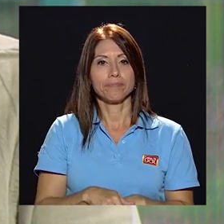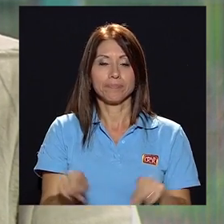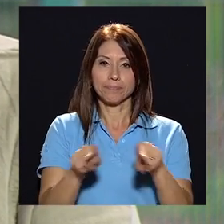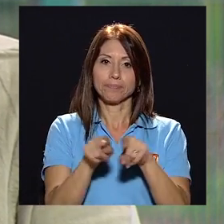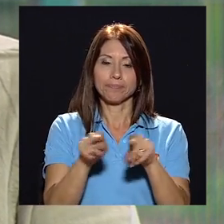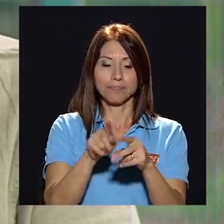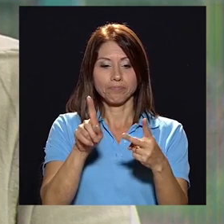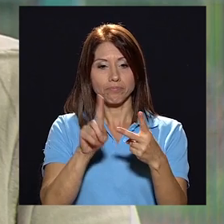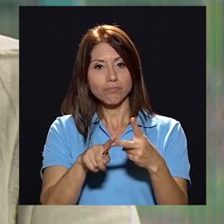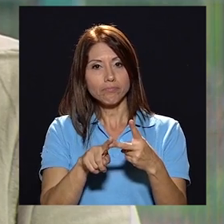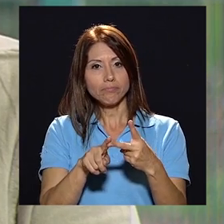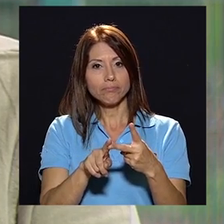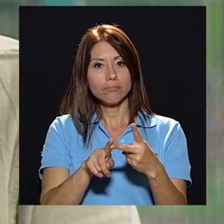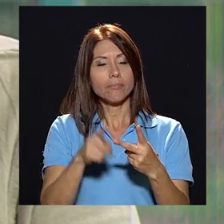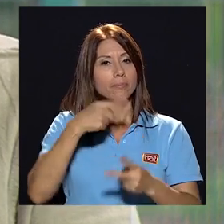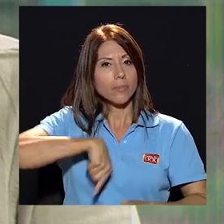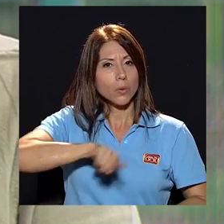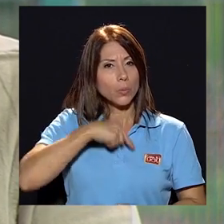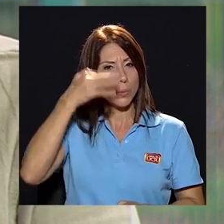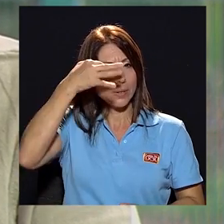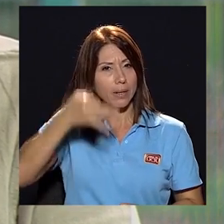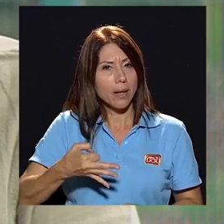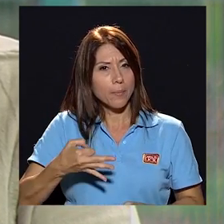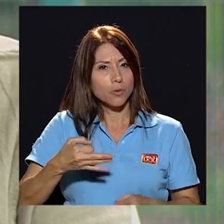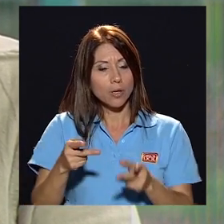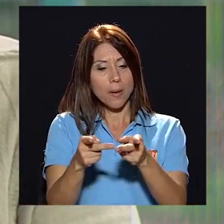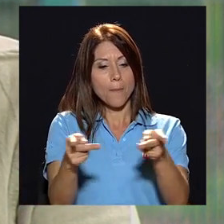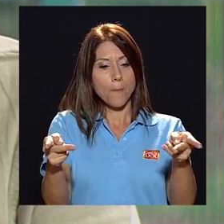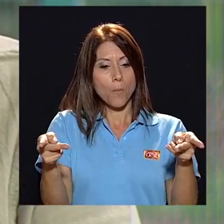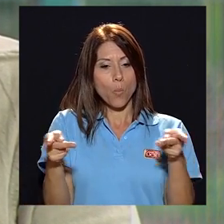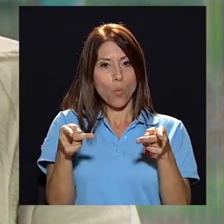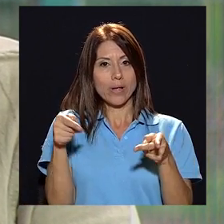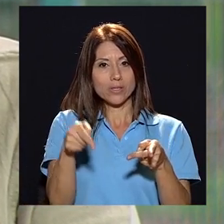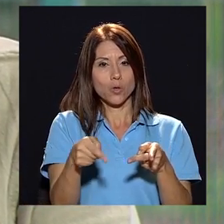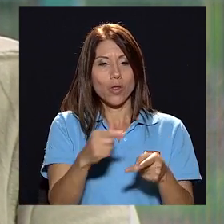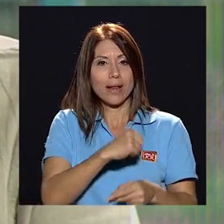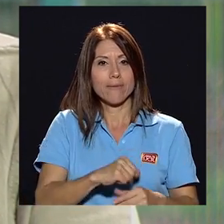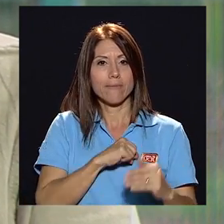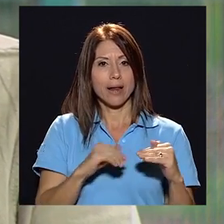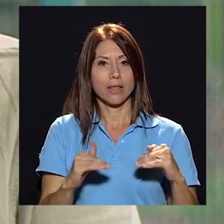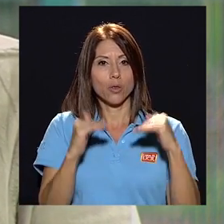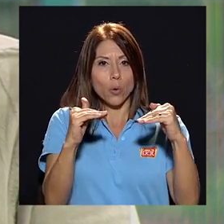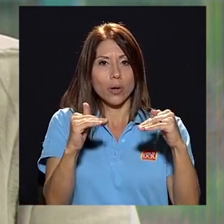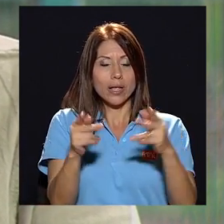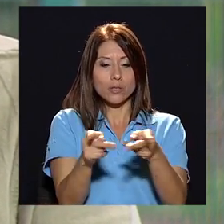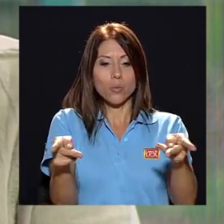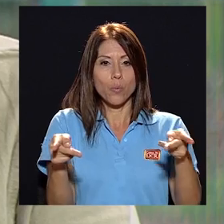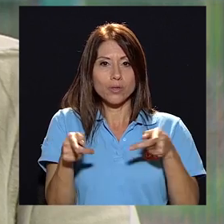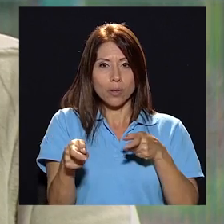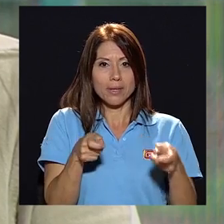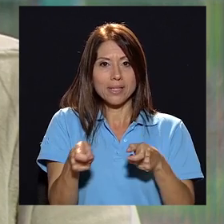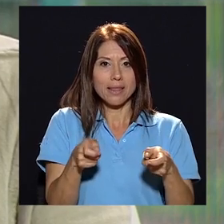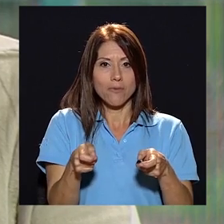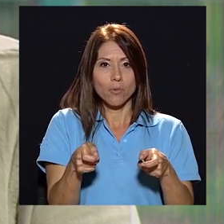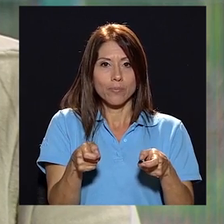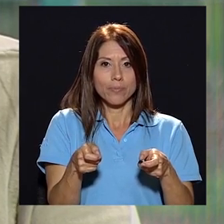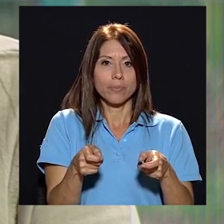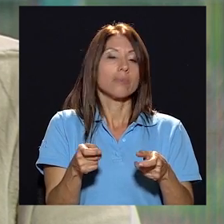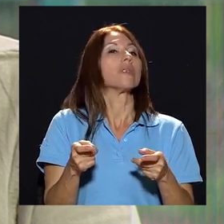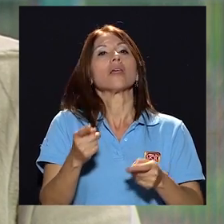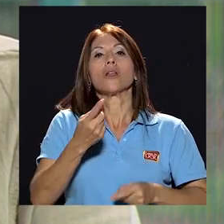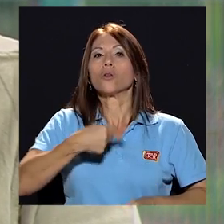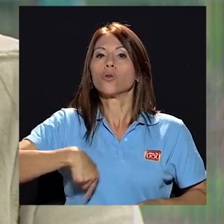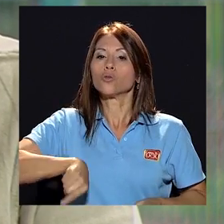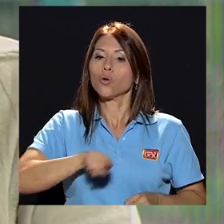otro planteamiento tiene que ver que creemos que el puesto del rector es un puesto administrativo y por tanto